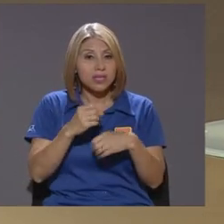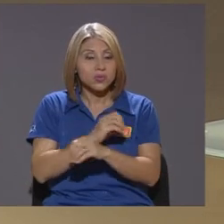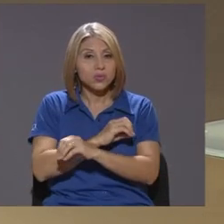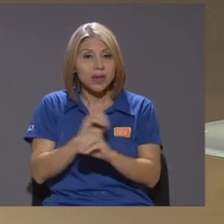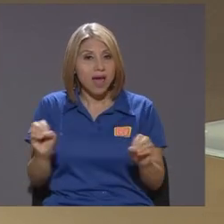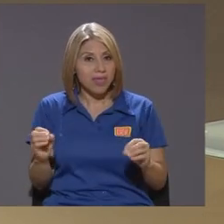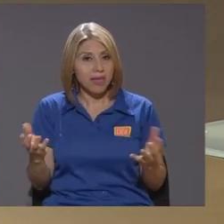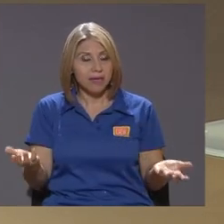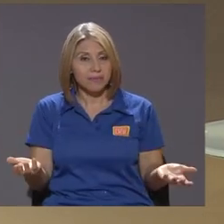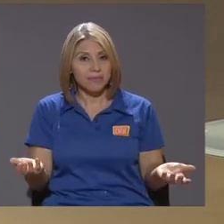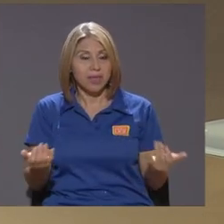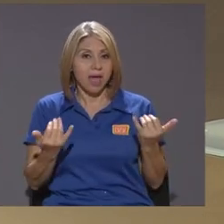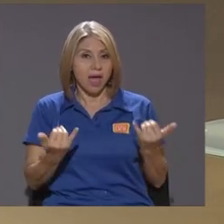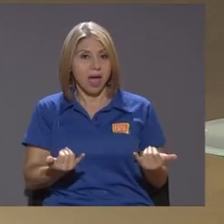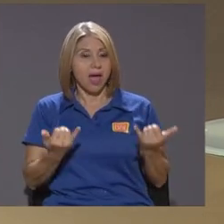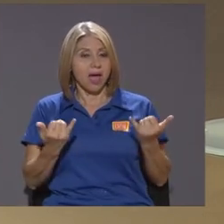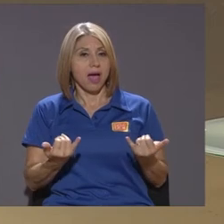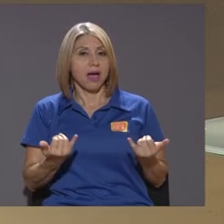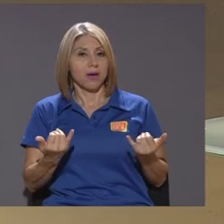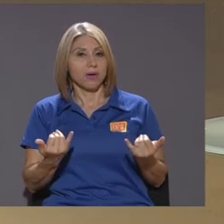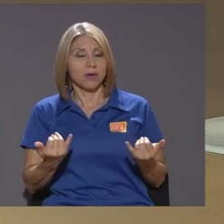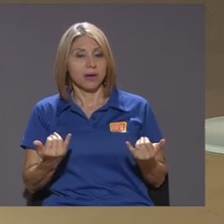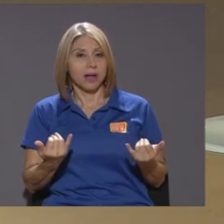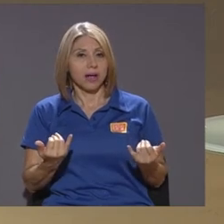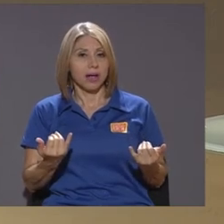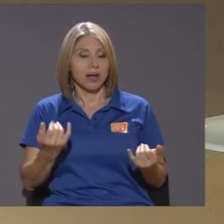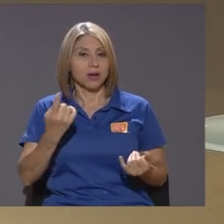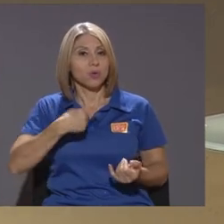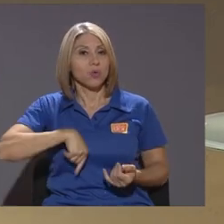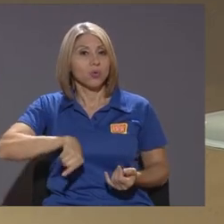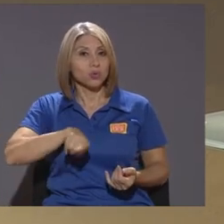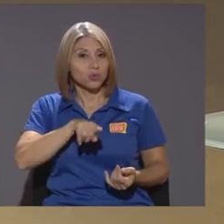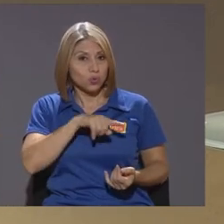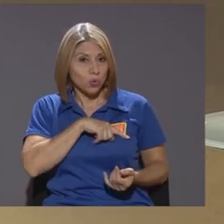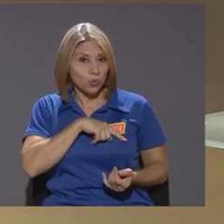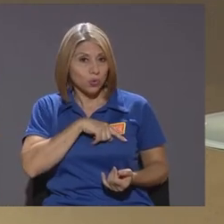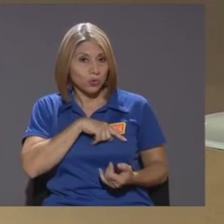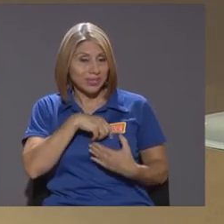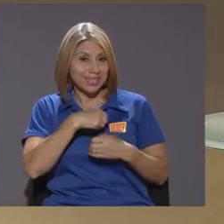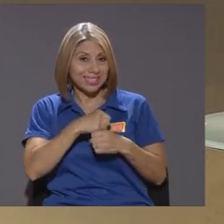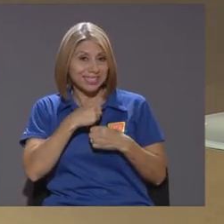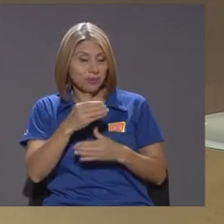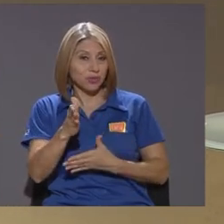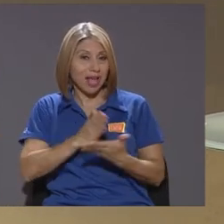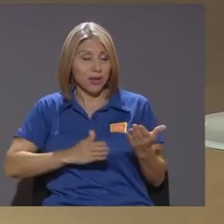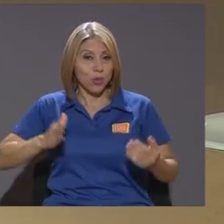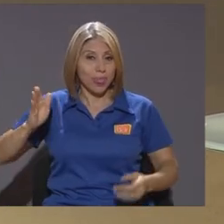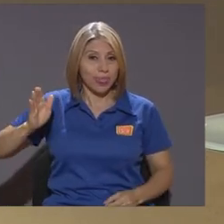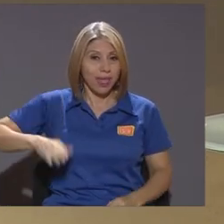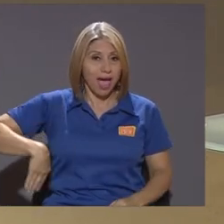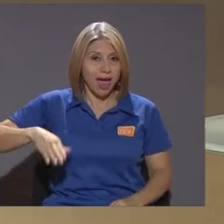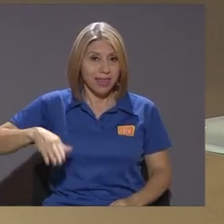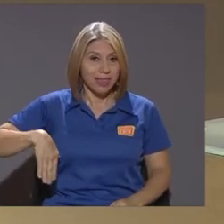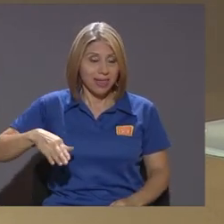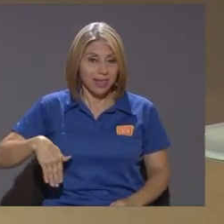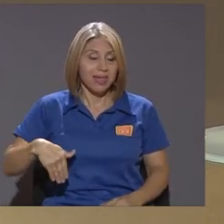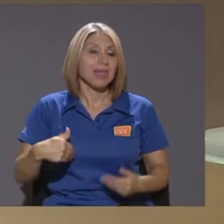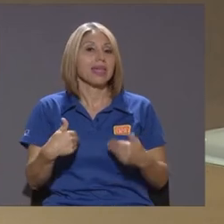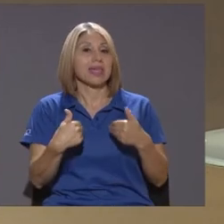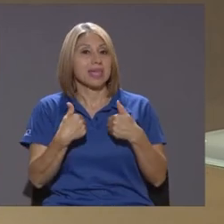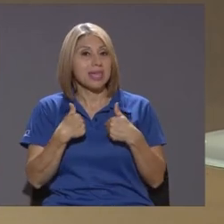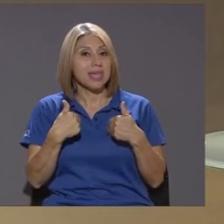ahora estamos en algo que hicimos tarde y hay fuerzas